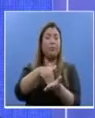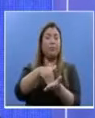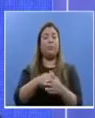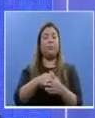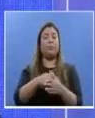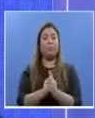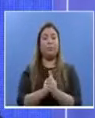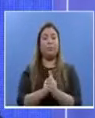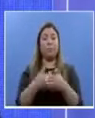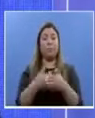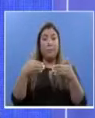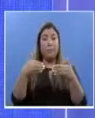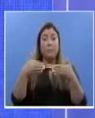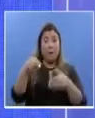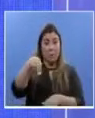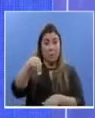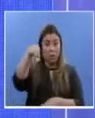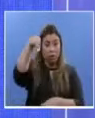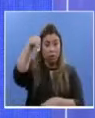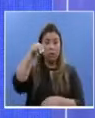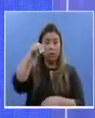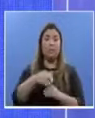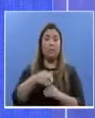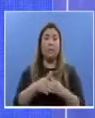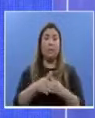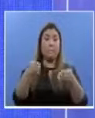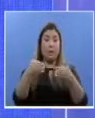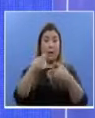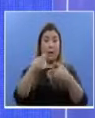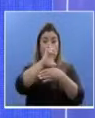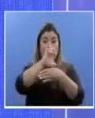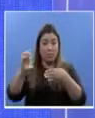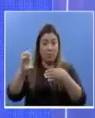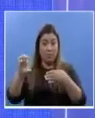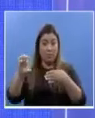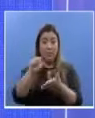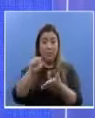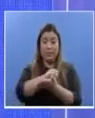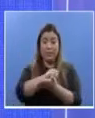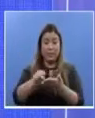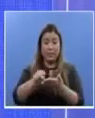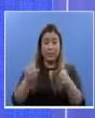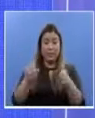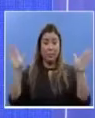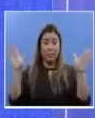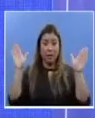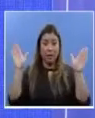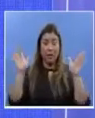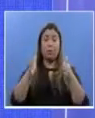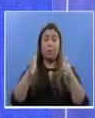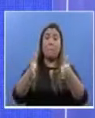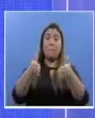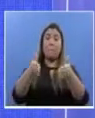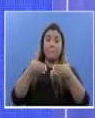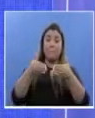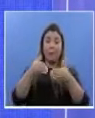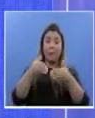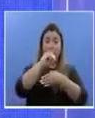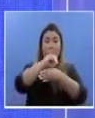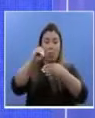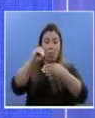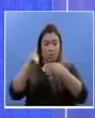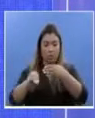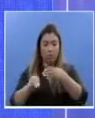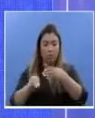región Panamá Norte, Panamá Este, San Miguelito y Panamá Oeste.